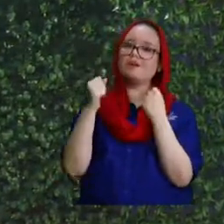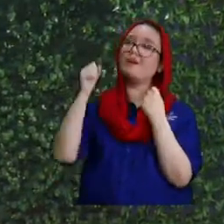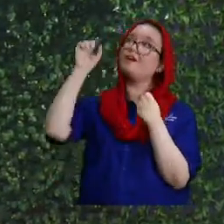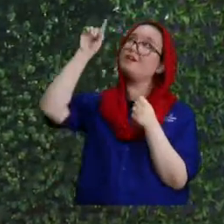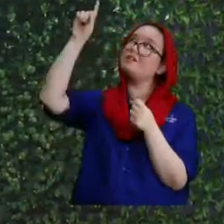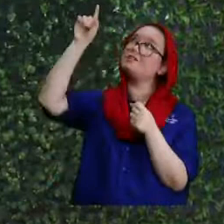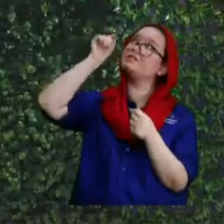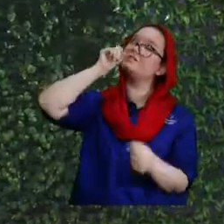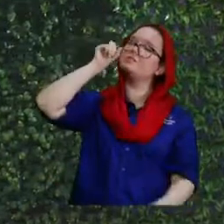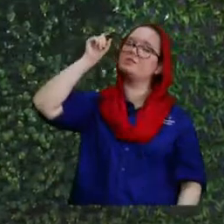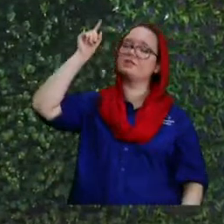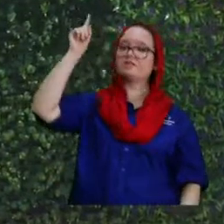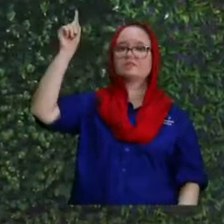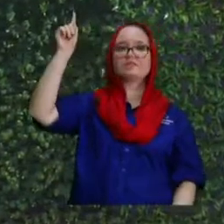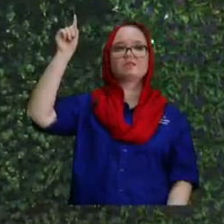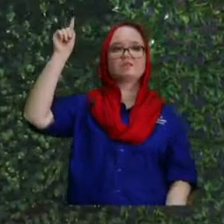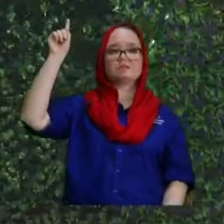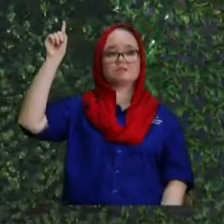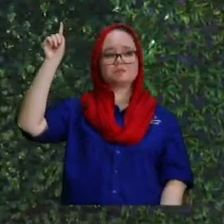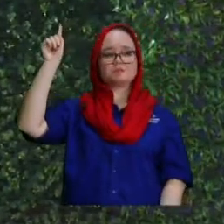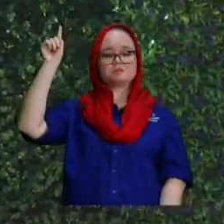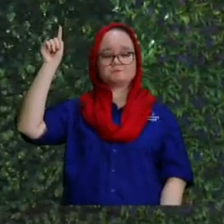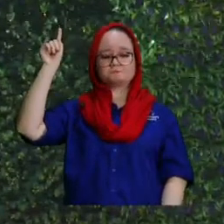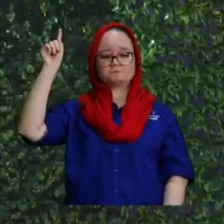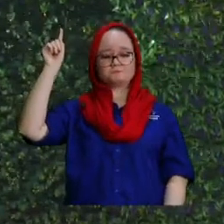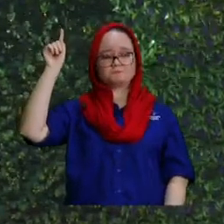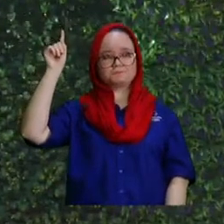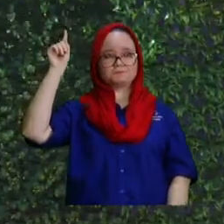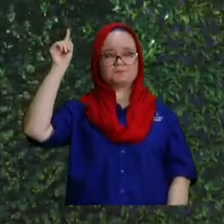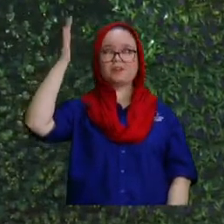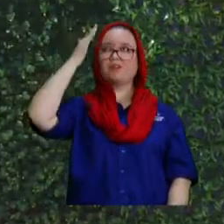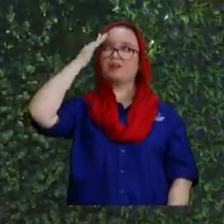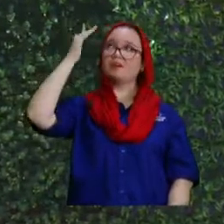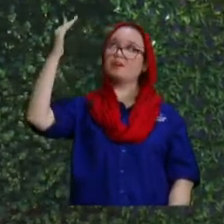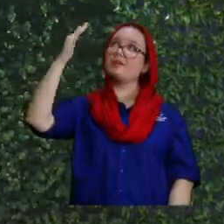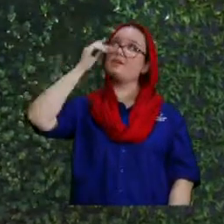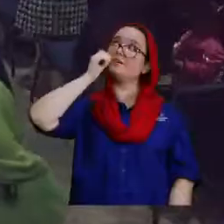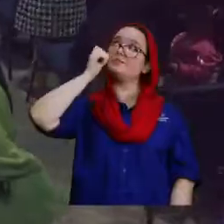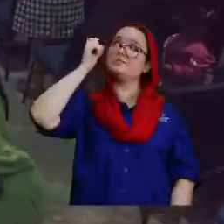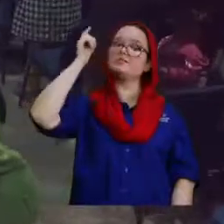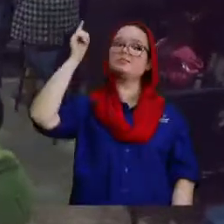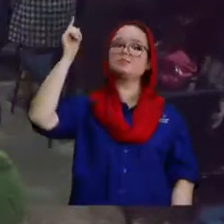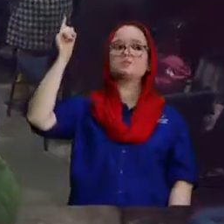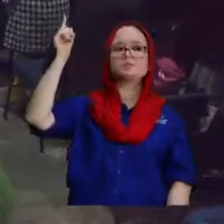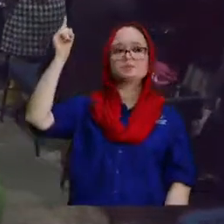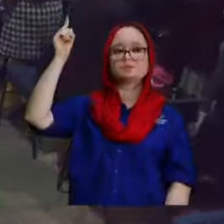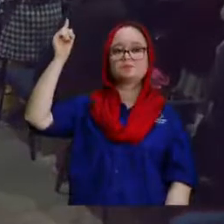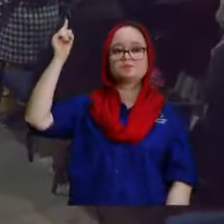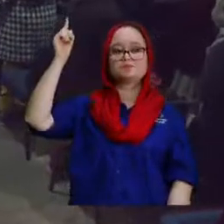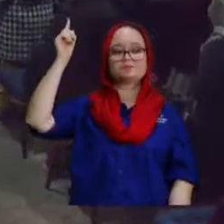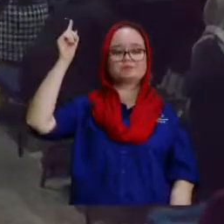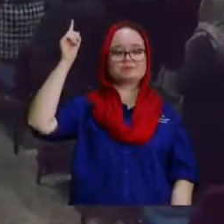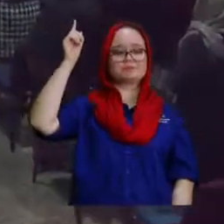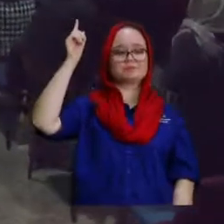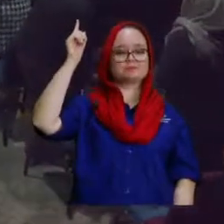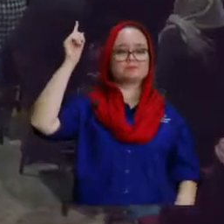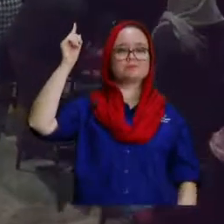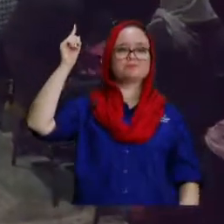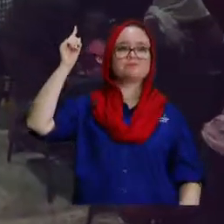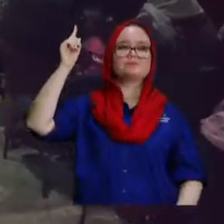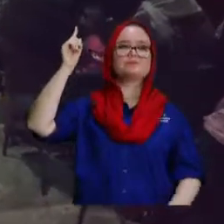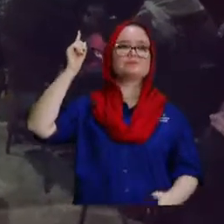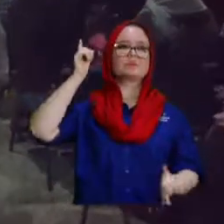haz tu obra Señor gracias Señor yo sé que este